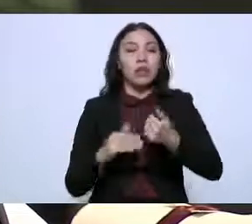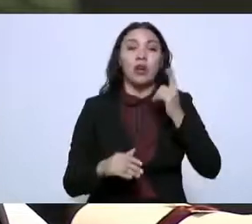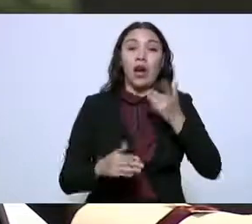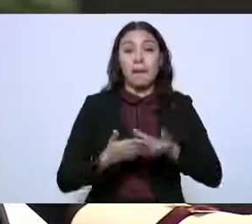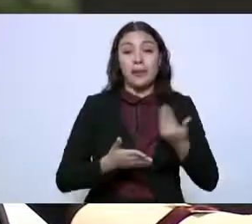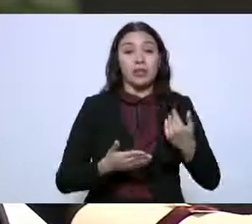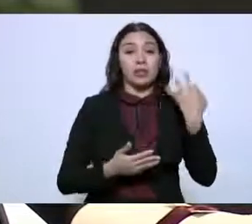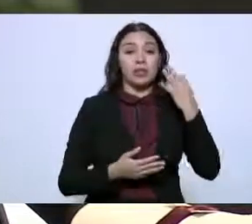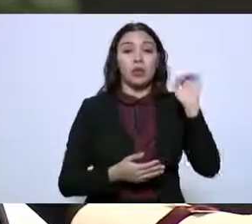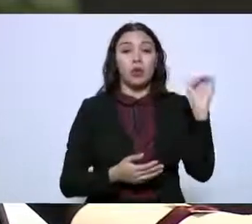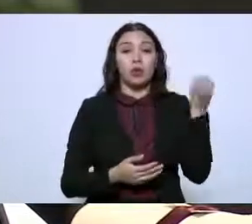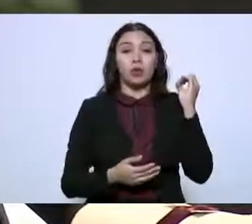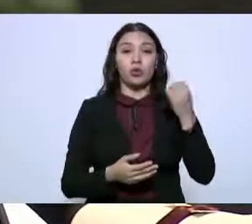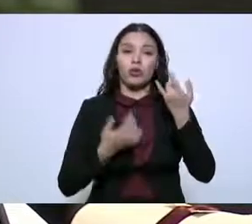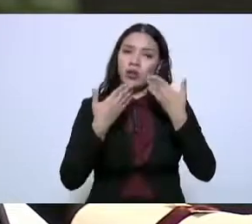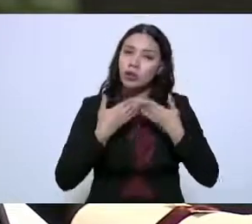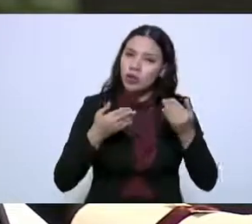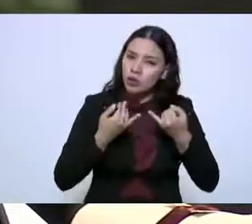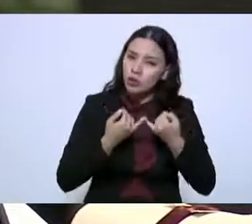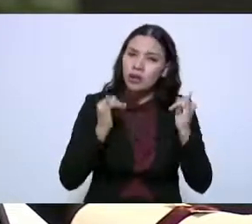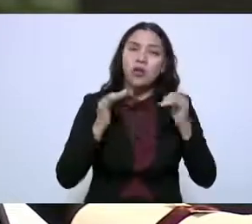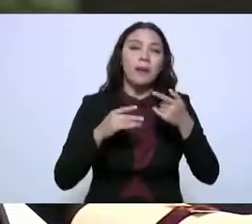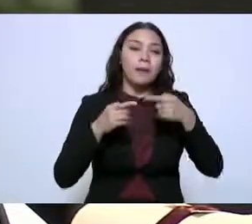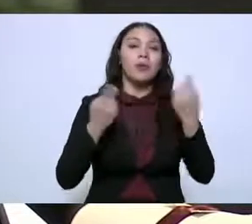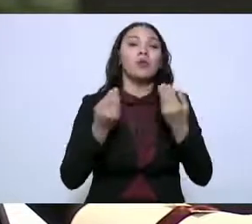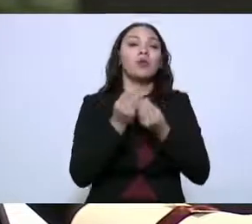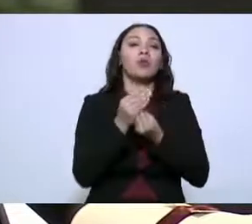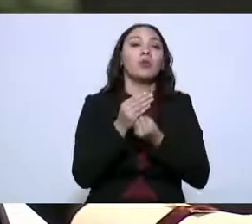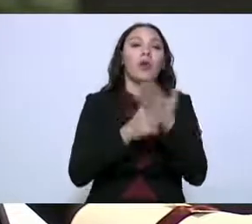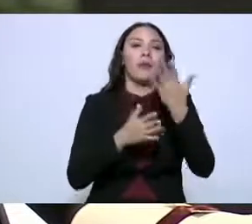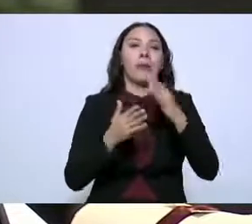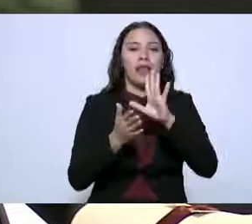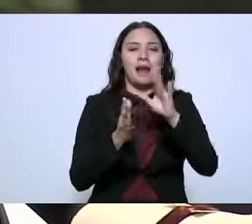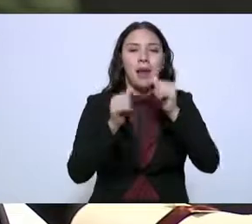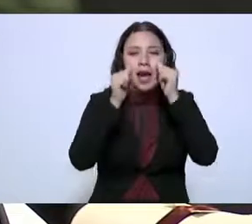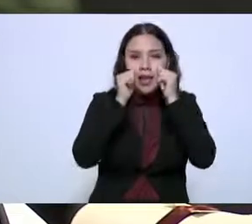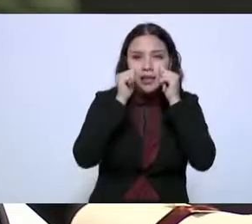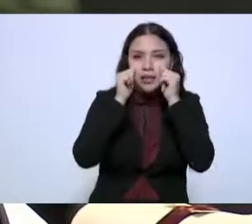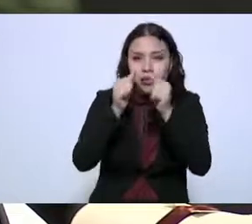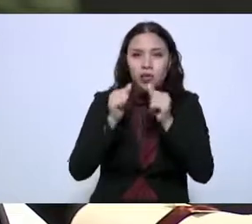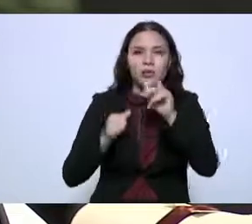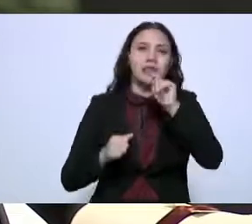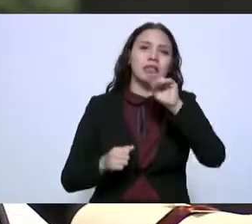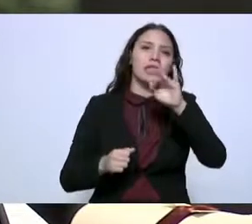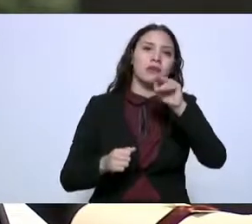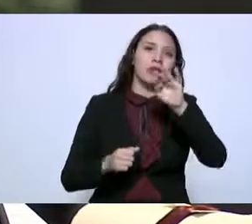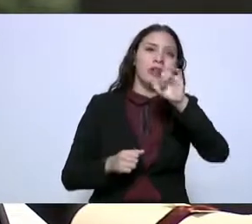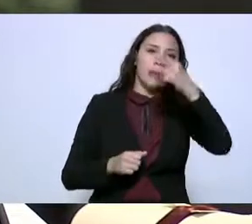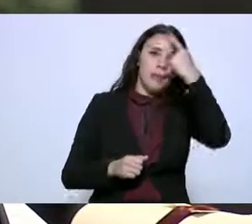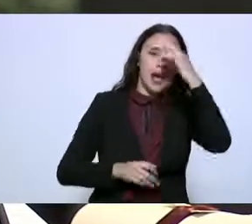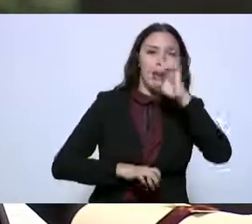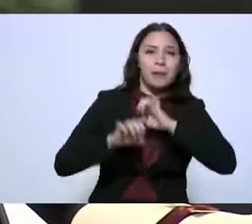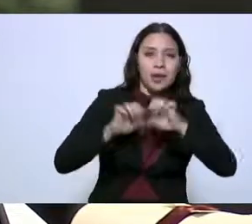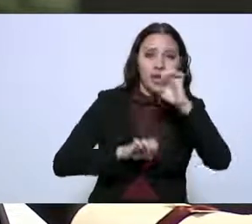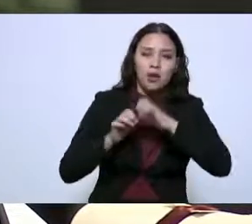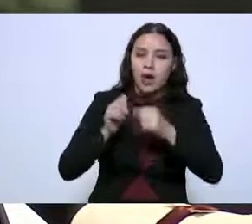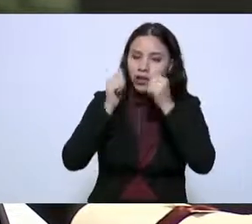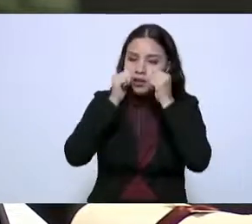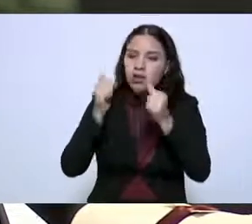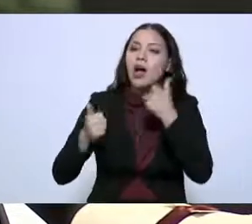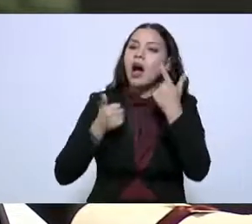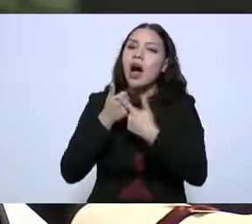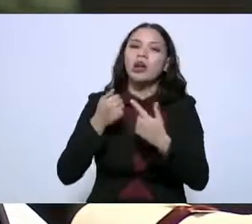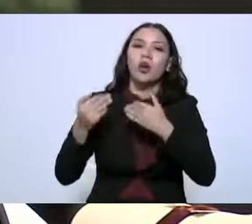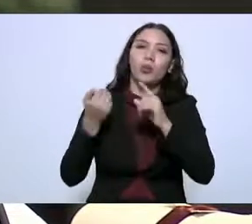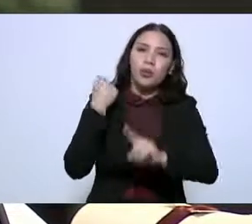reciente inauguramos los nueve centros de conciliación y los nueve tribunales laborales que inician una